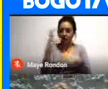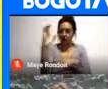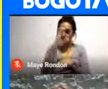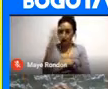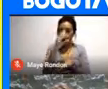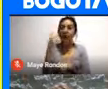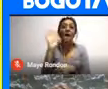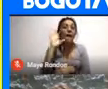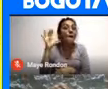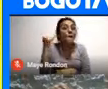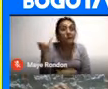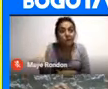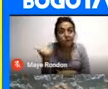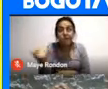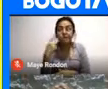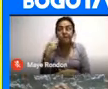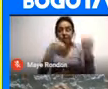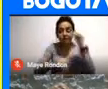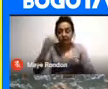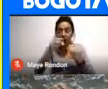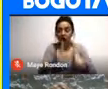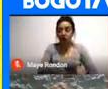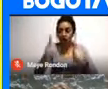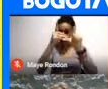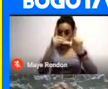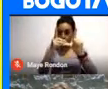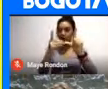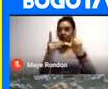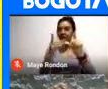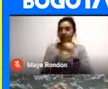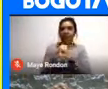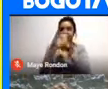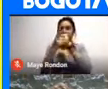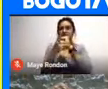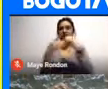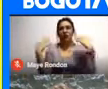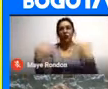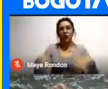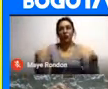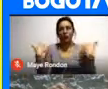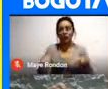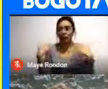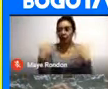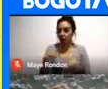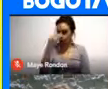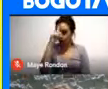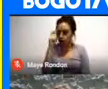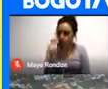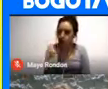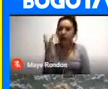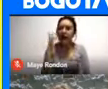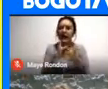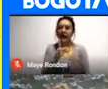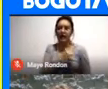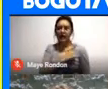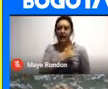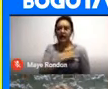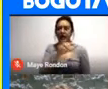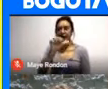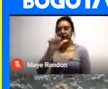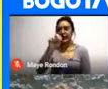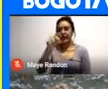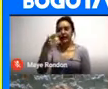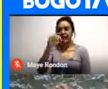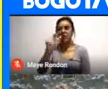está adelantando su doctorado Eso es, pero súper loable En la Universidad de Anahuac